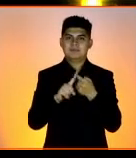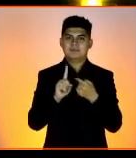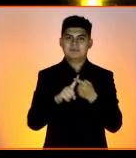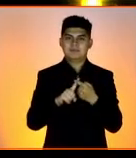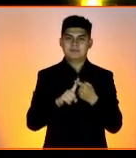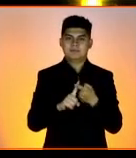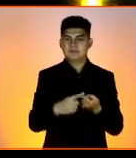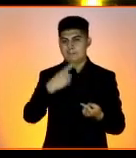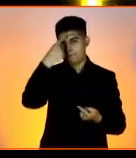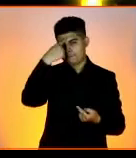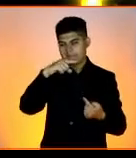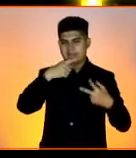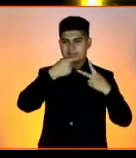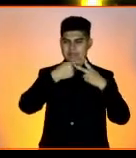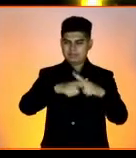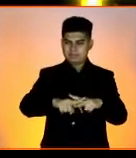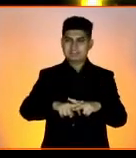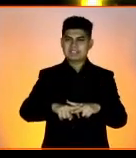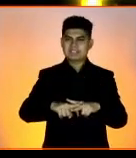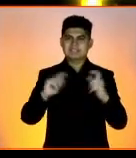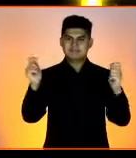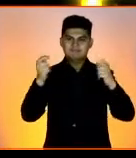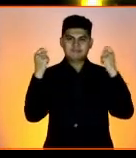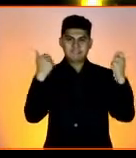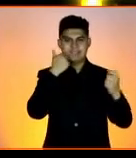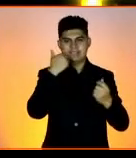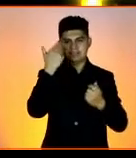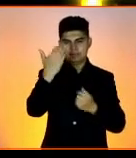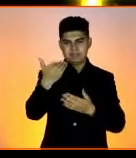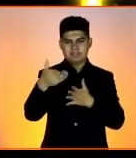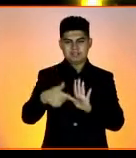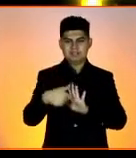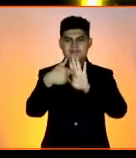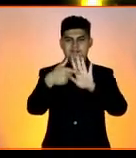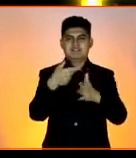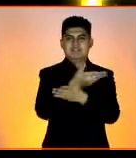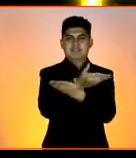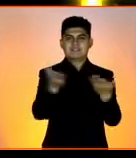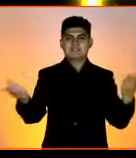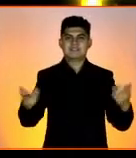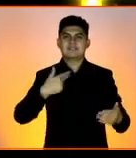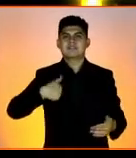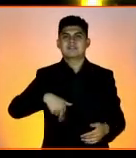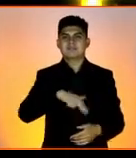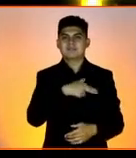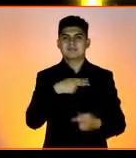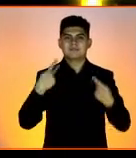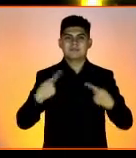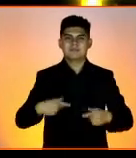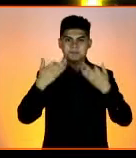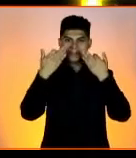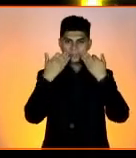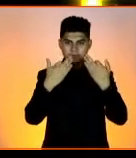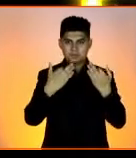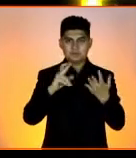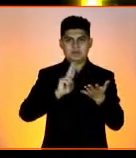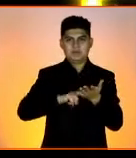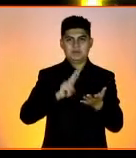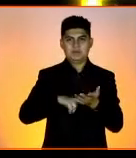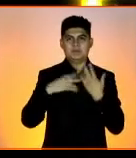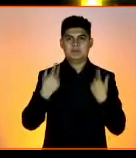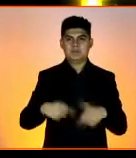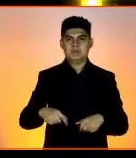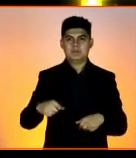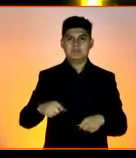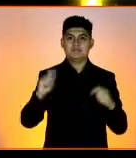para empezar nuestra ceremonia, quiero pedir y presentar a ustedes a nuestro testigo de honor en esta ceremonia,